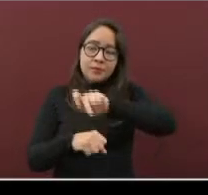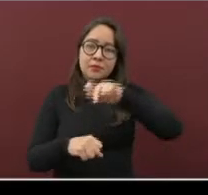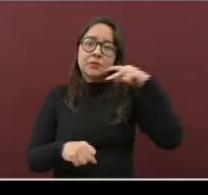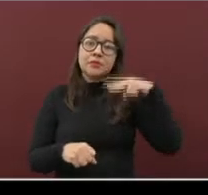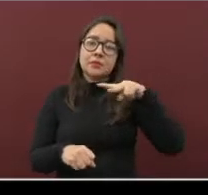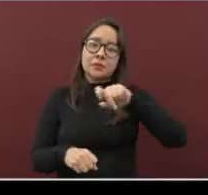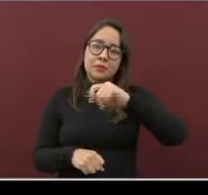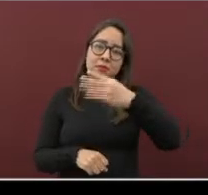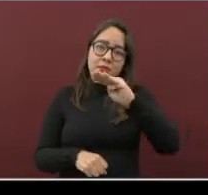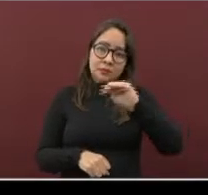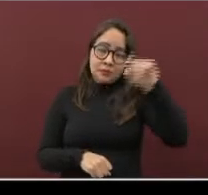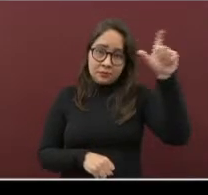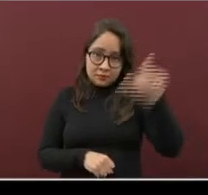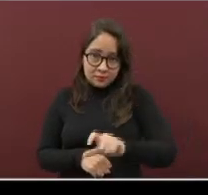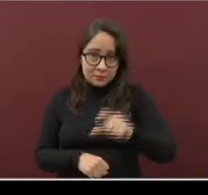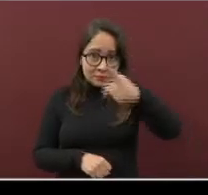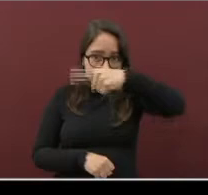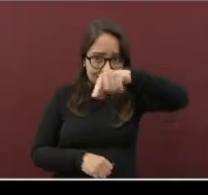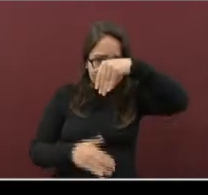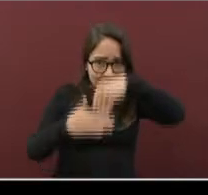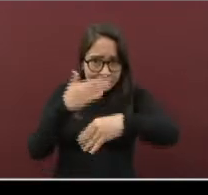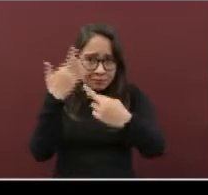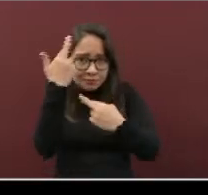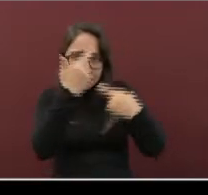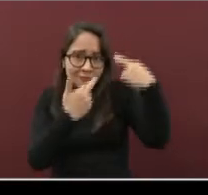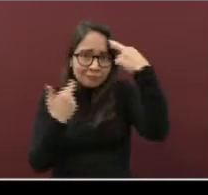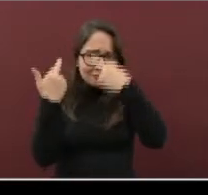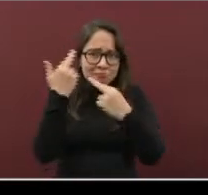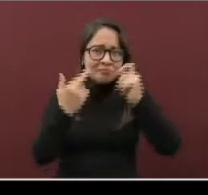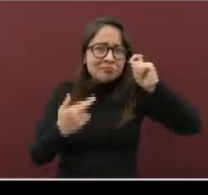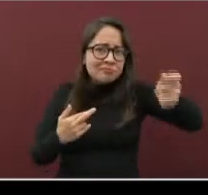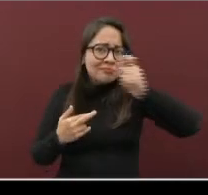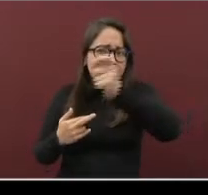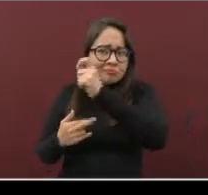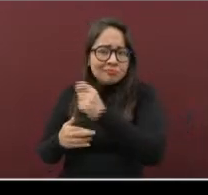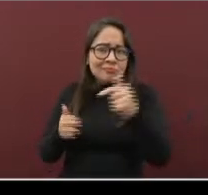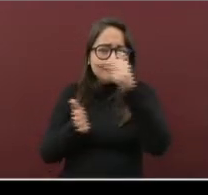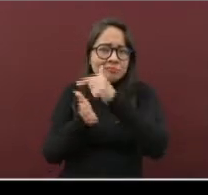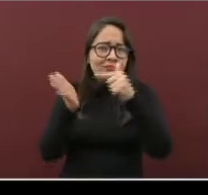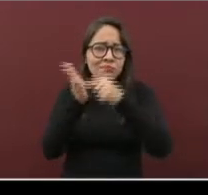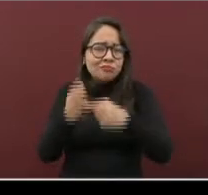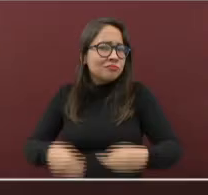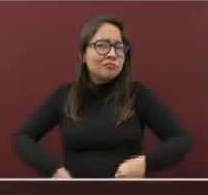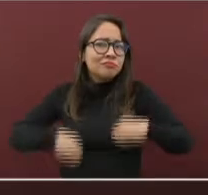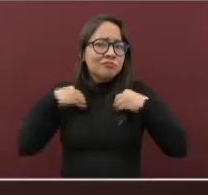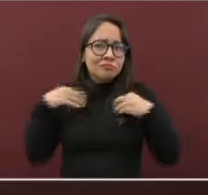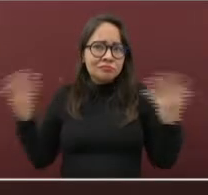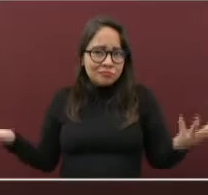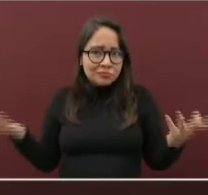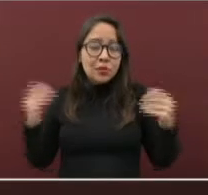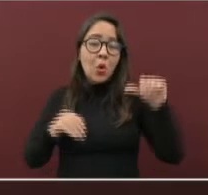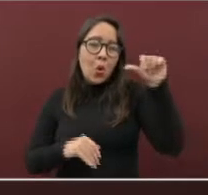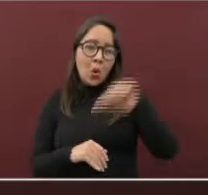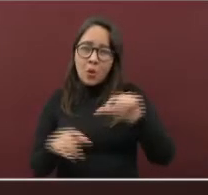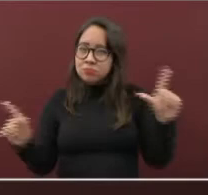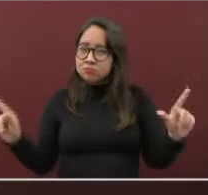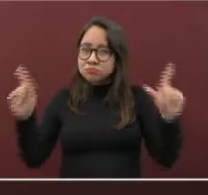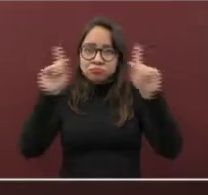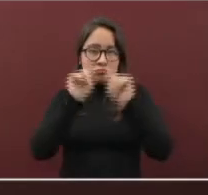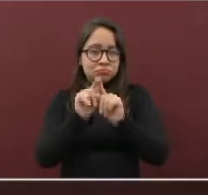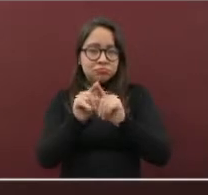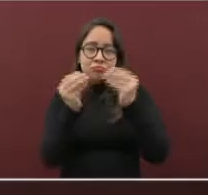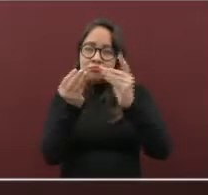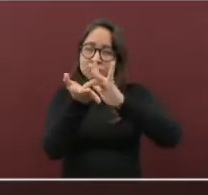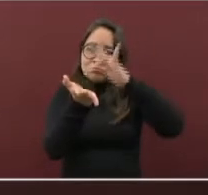.mx pueden consultar la situación epidemiológica de sus municipios. Por hoy es todo. Muchísimas